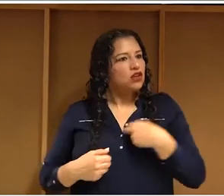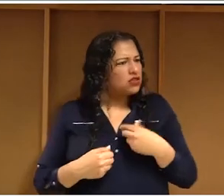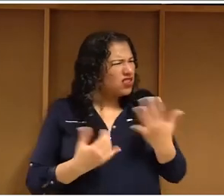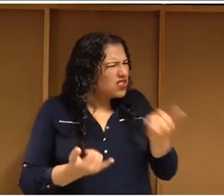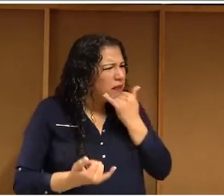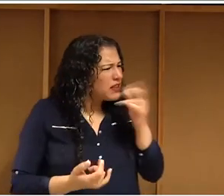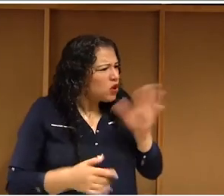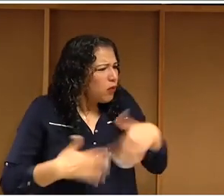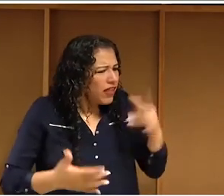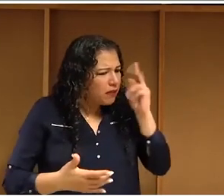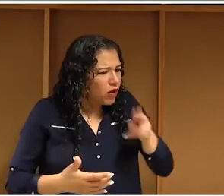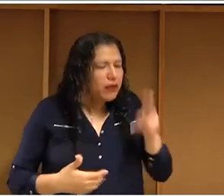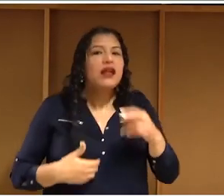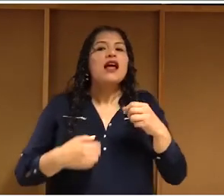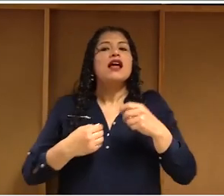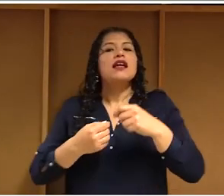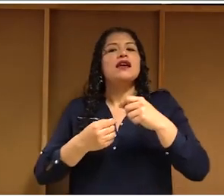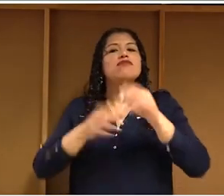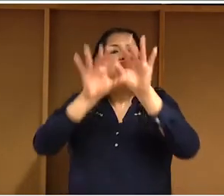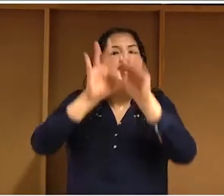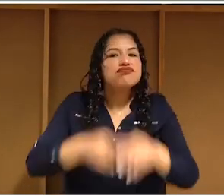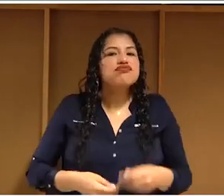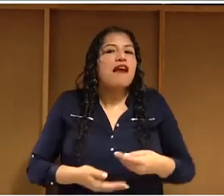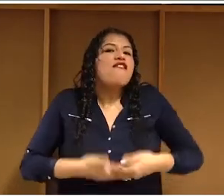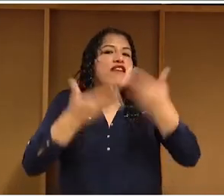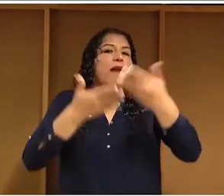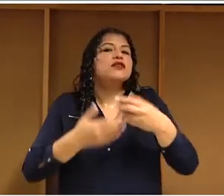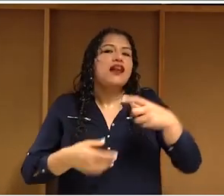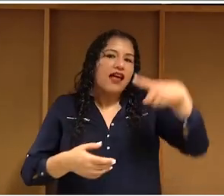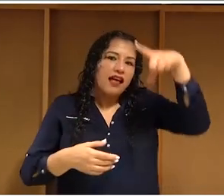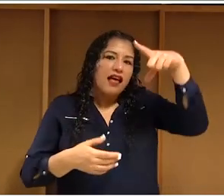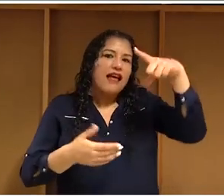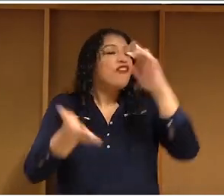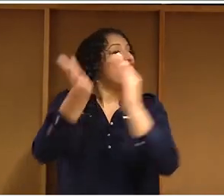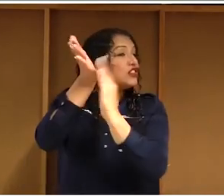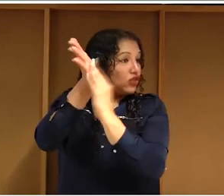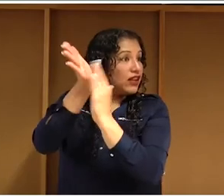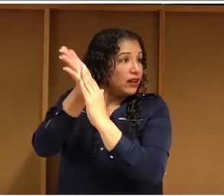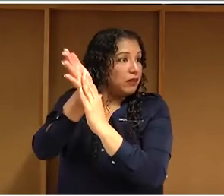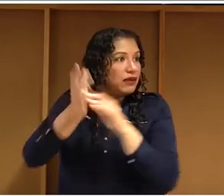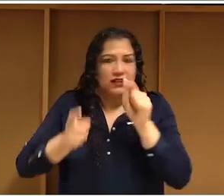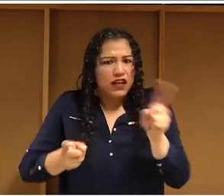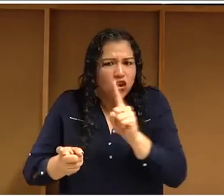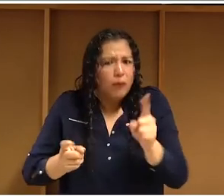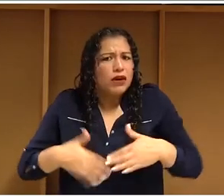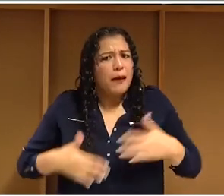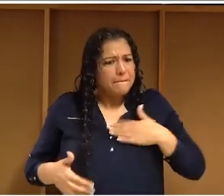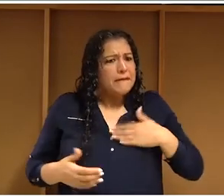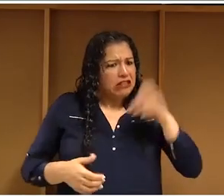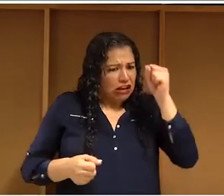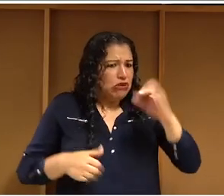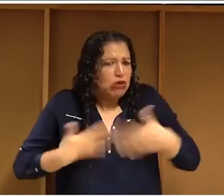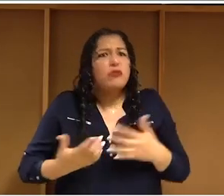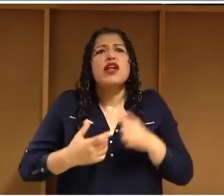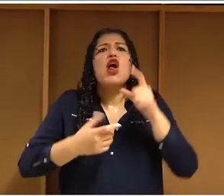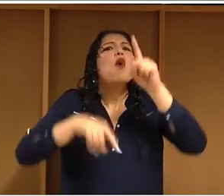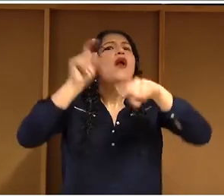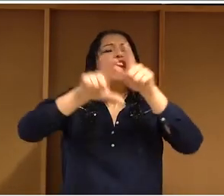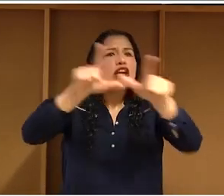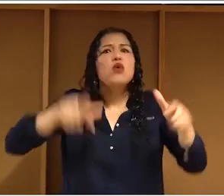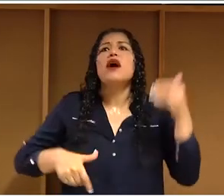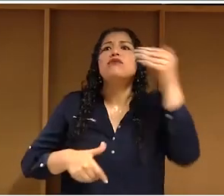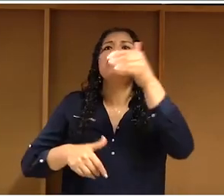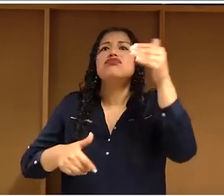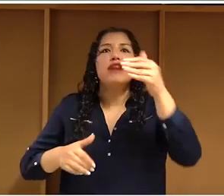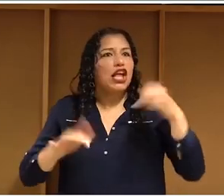convencerlos de que esta ordenanza lo que hacía afectaba la libertad de tránsito de las personas su libertad de entretenimiento su derecho al uso del